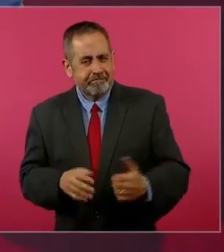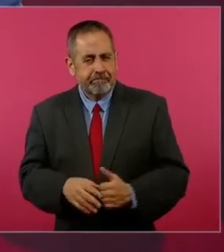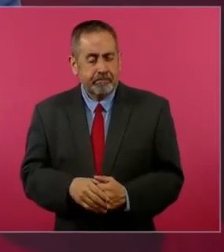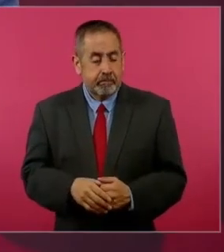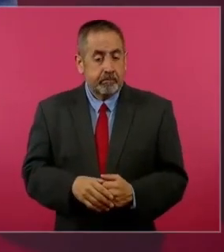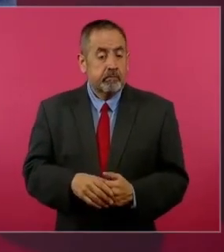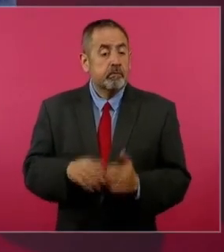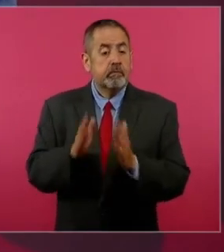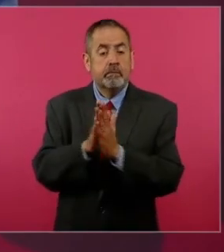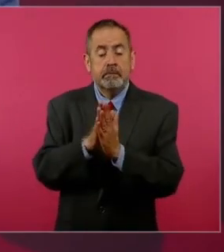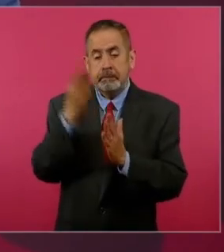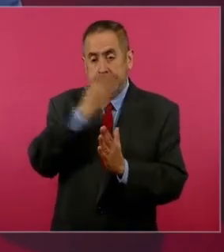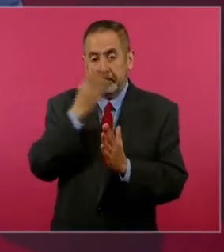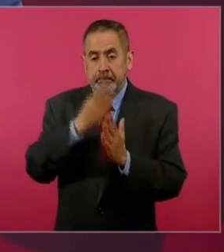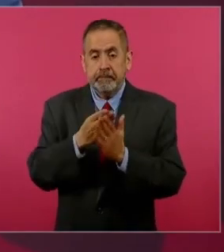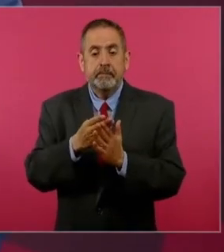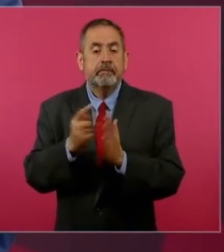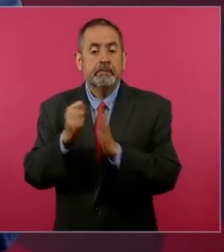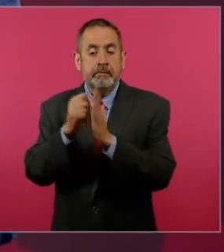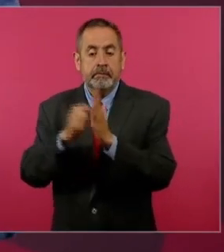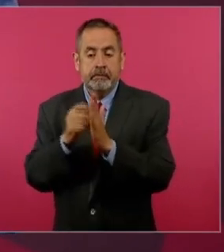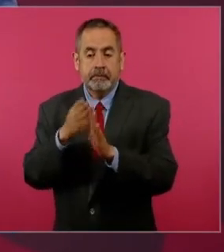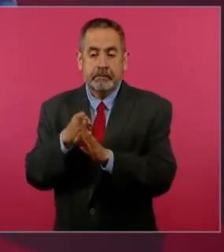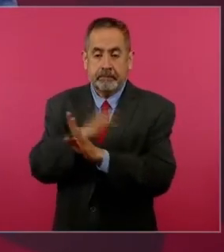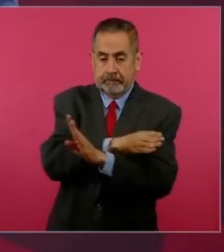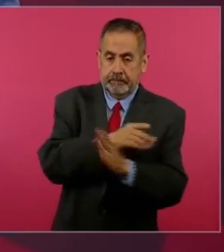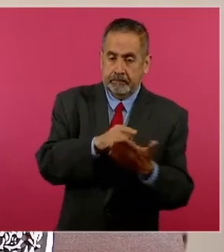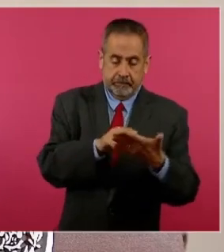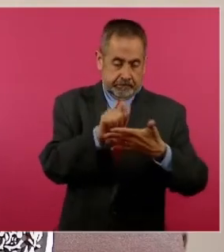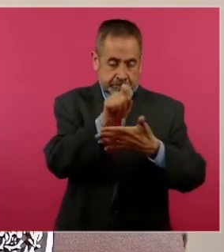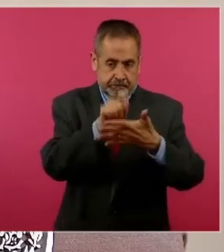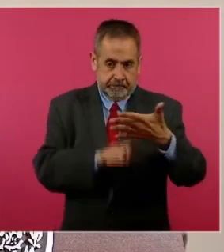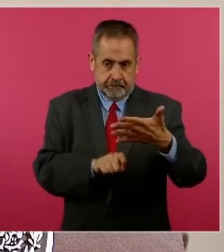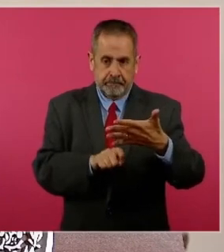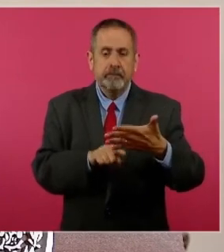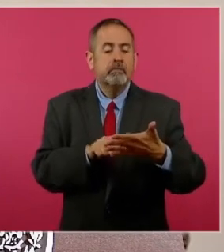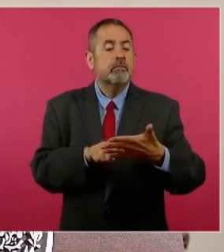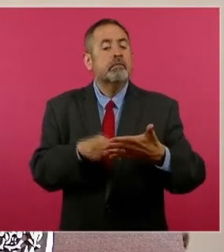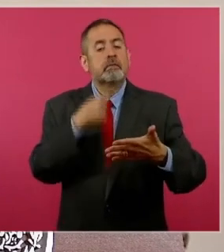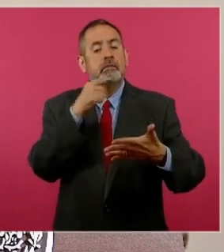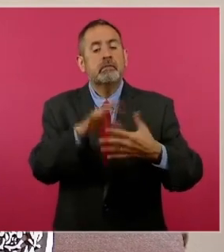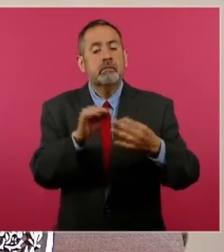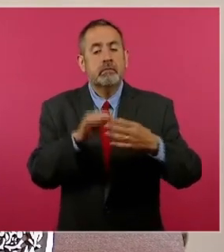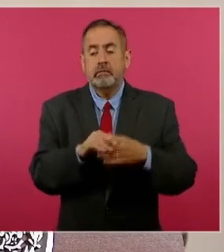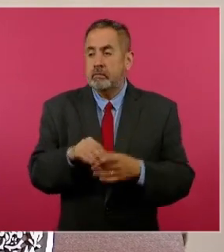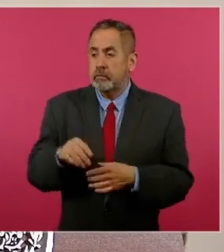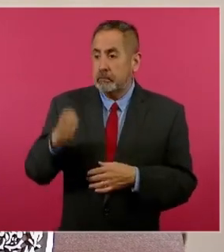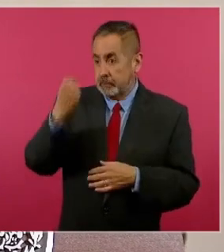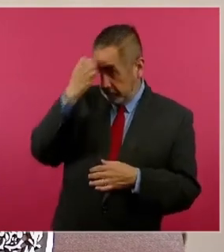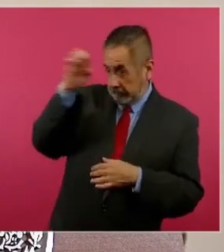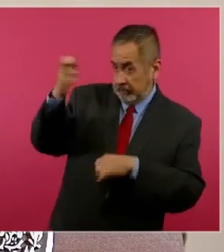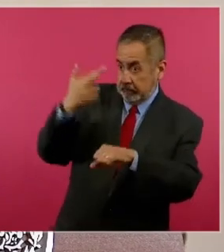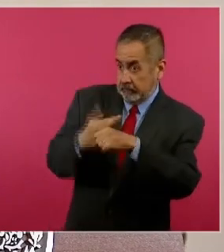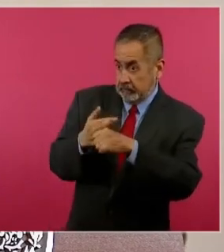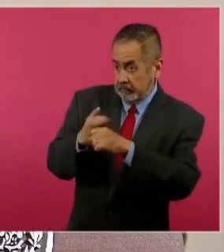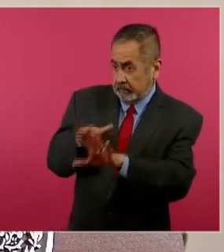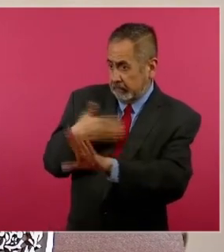En el Antiguo Testamento dice que no hay que tratar mal al forastero.